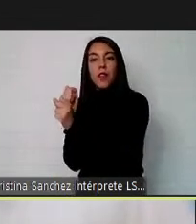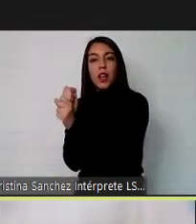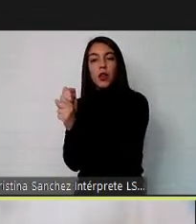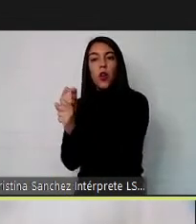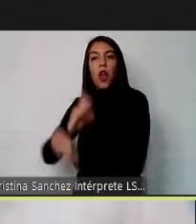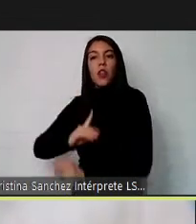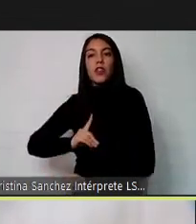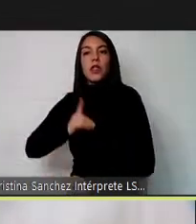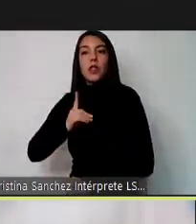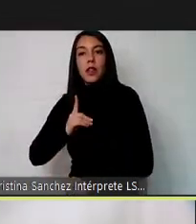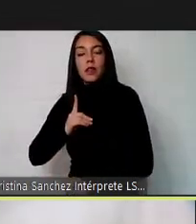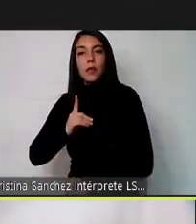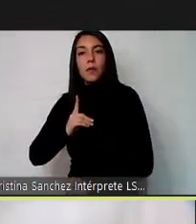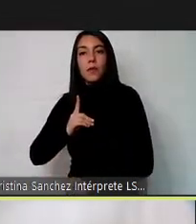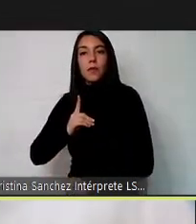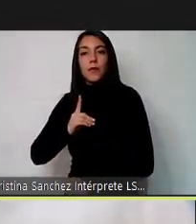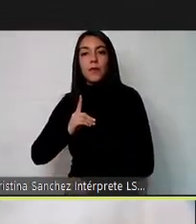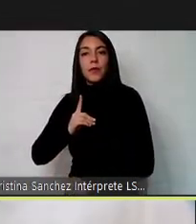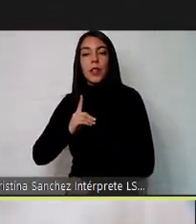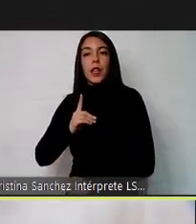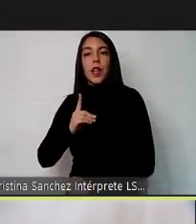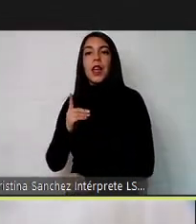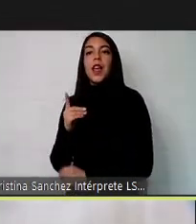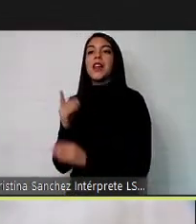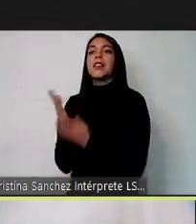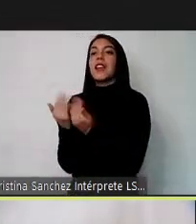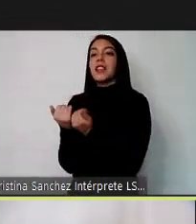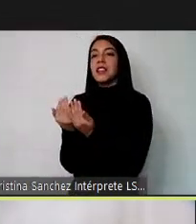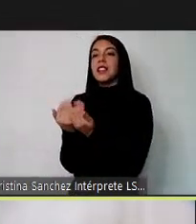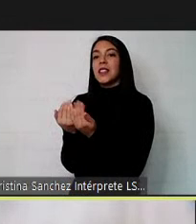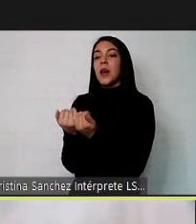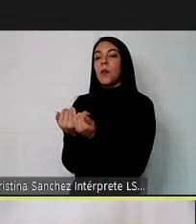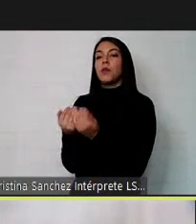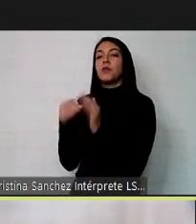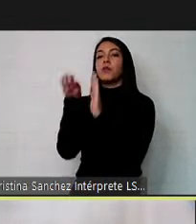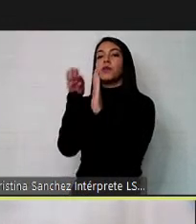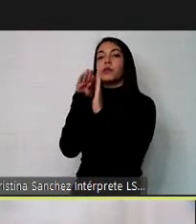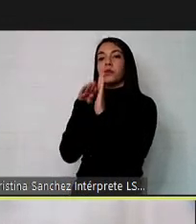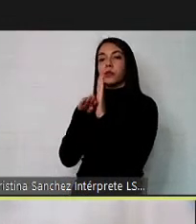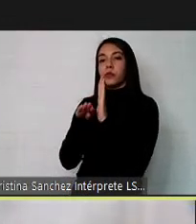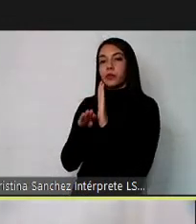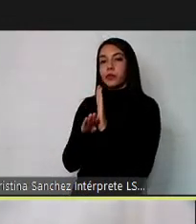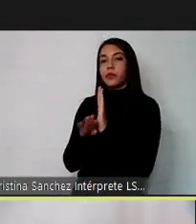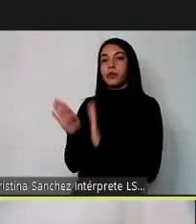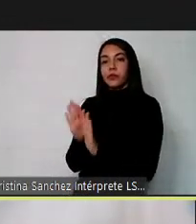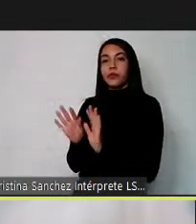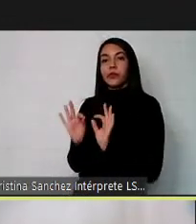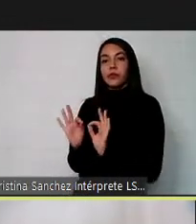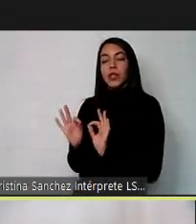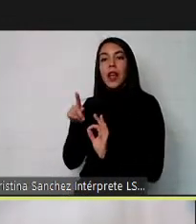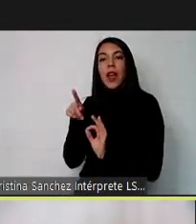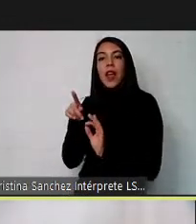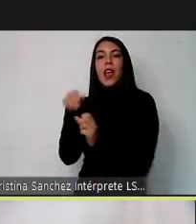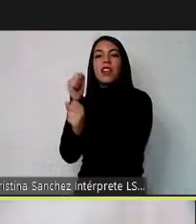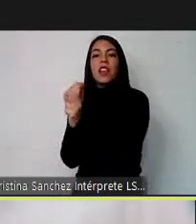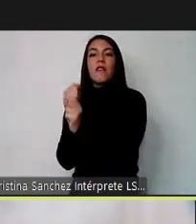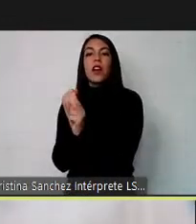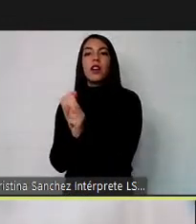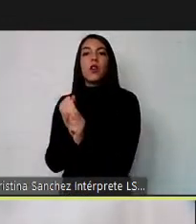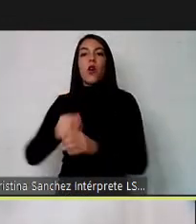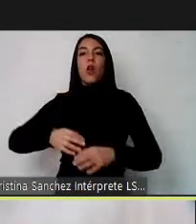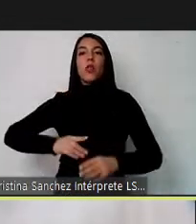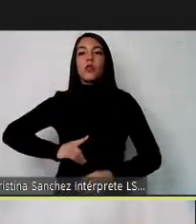dignidad deben contar con ciertas condiciones garantizadas y ahí surgen conceptos como el trabajo decente